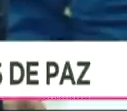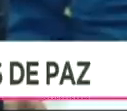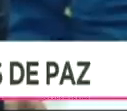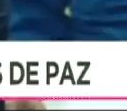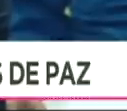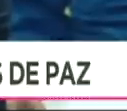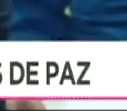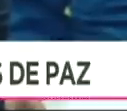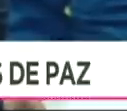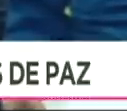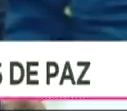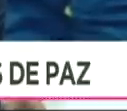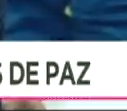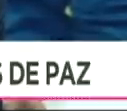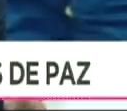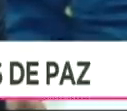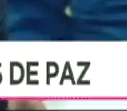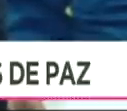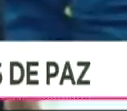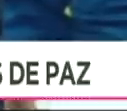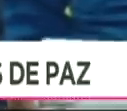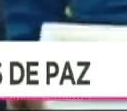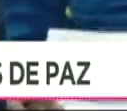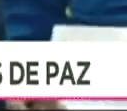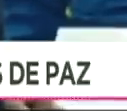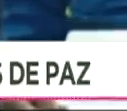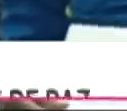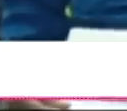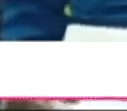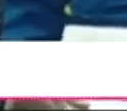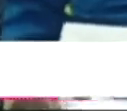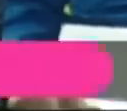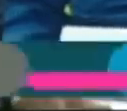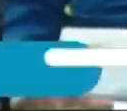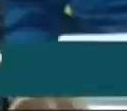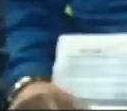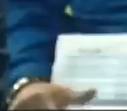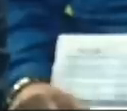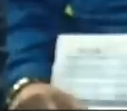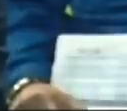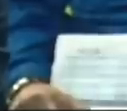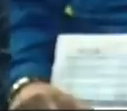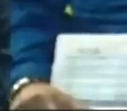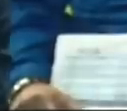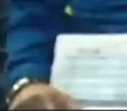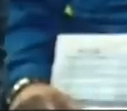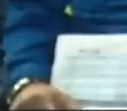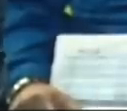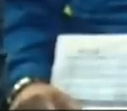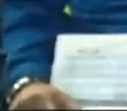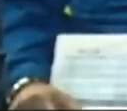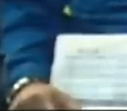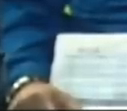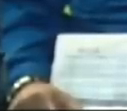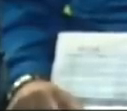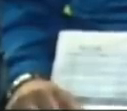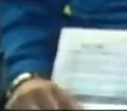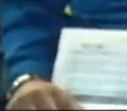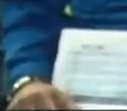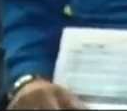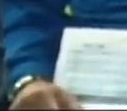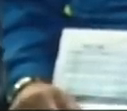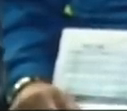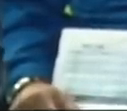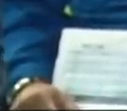claro con los países que nos han preguntado al respecto. Venezuela tiene cinco puntos que llevar a los efectos de fomentar el